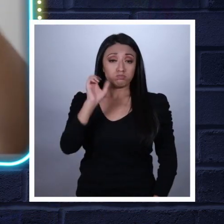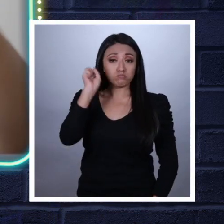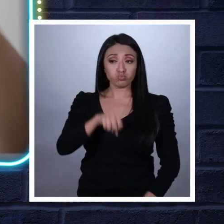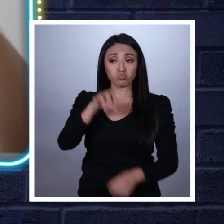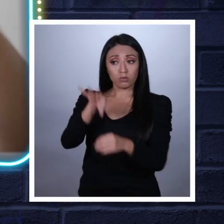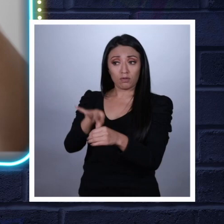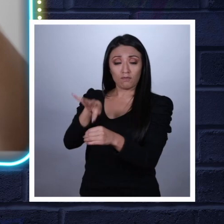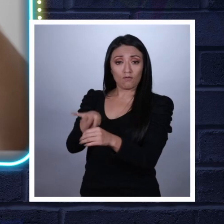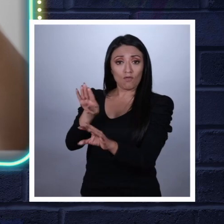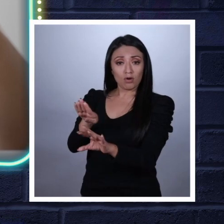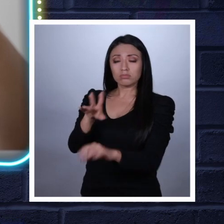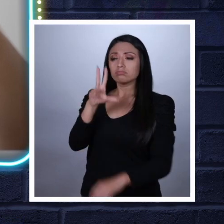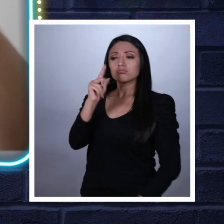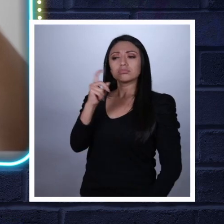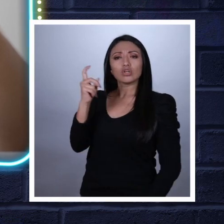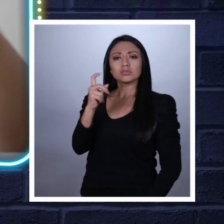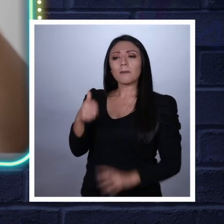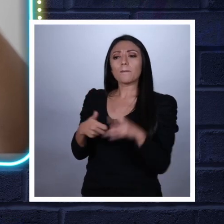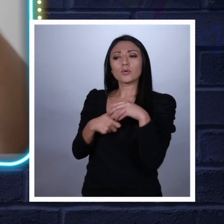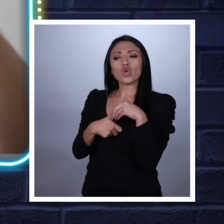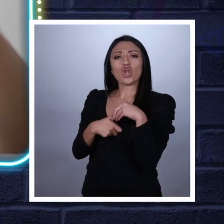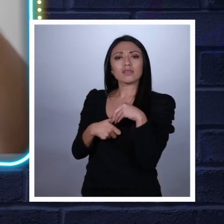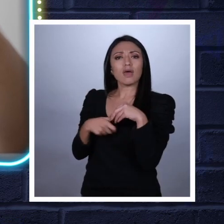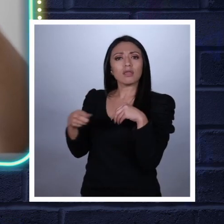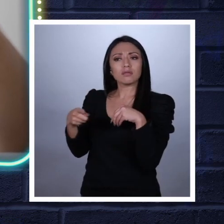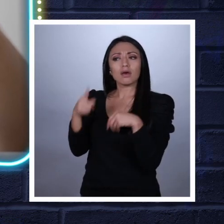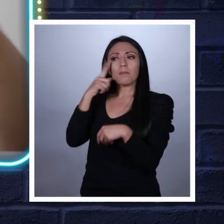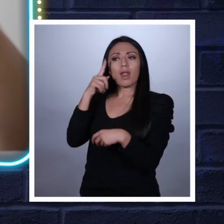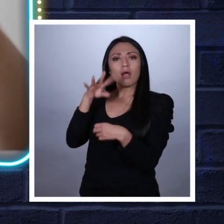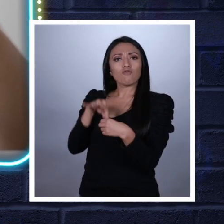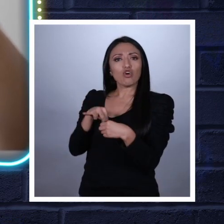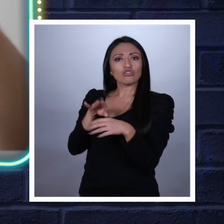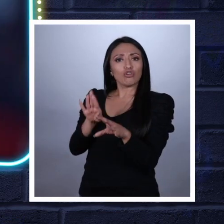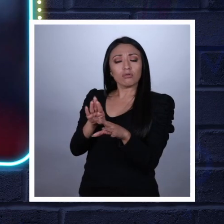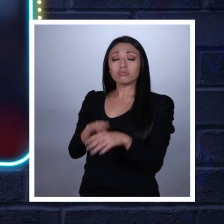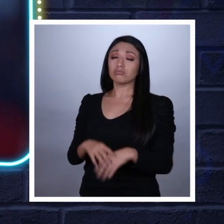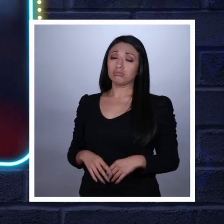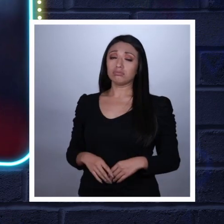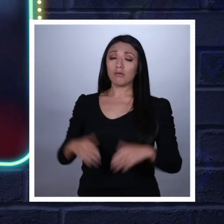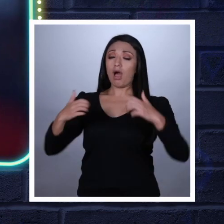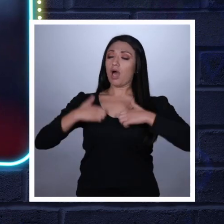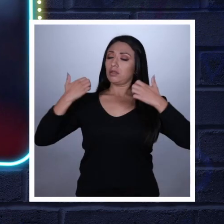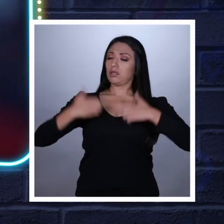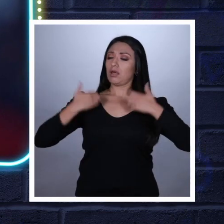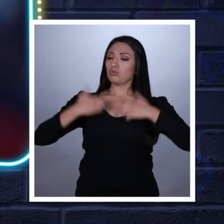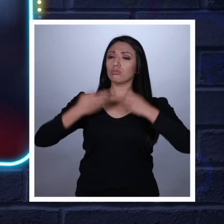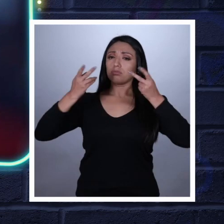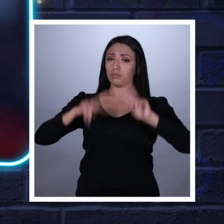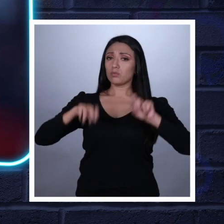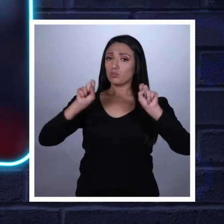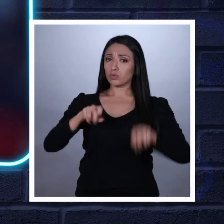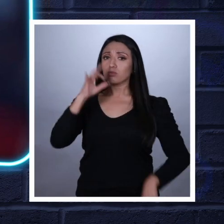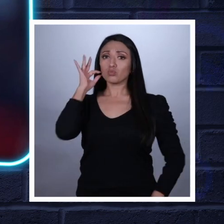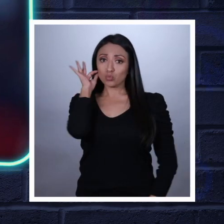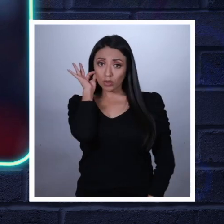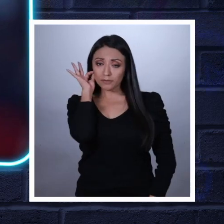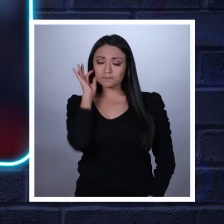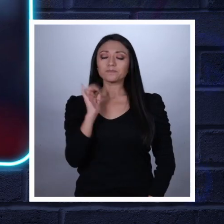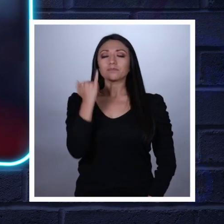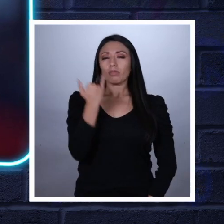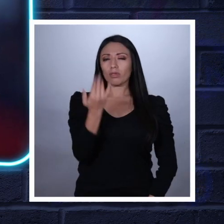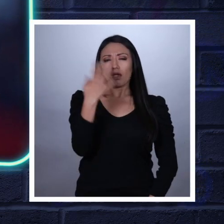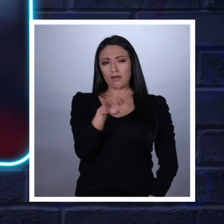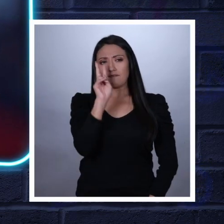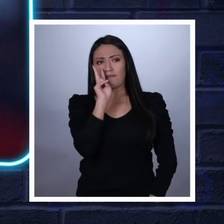ya pueden votar y no es necesario que tengan prioridades para ejercer el voto. E incluso candidatizarse. En este siglo,